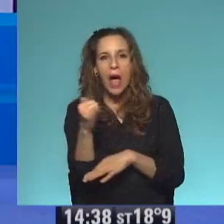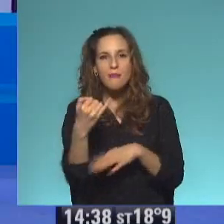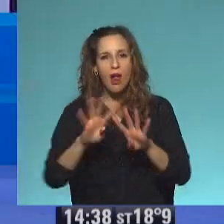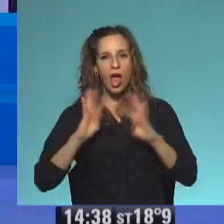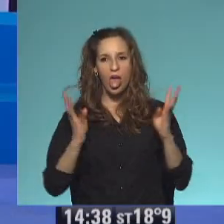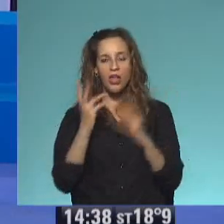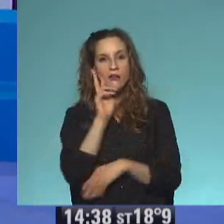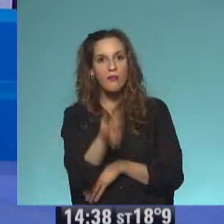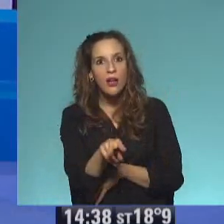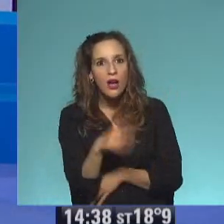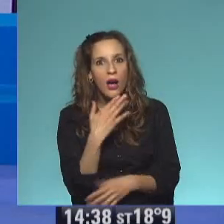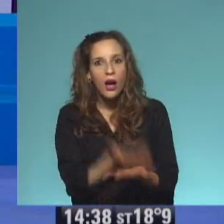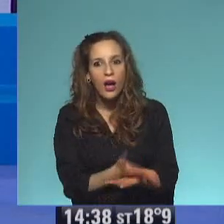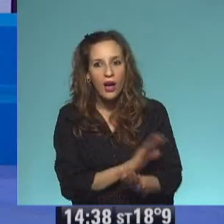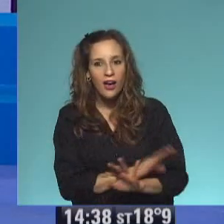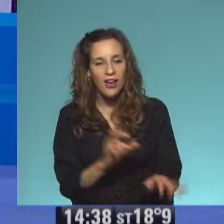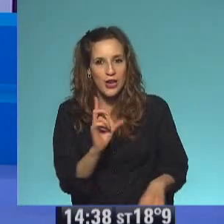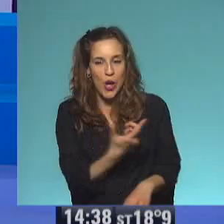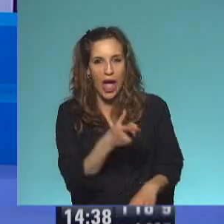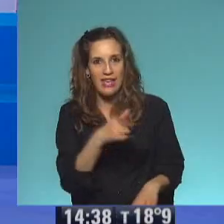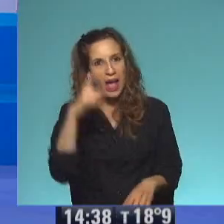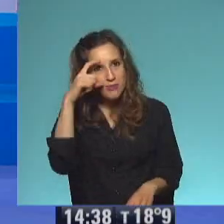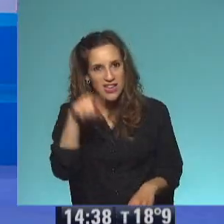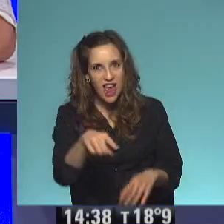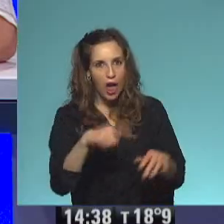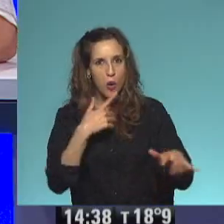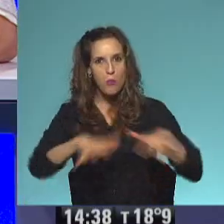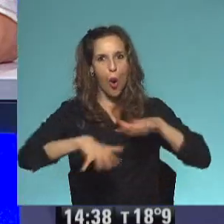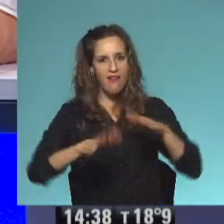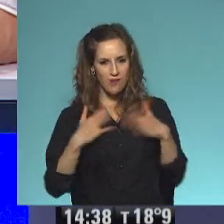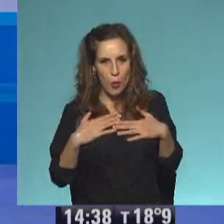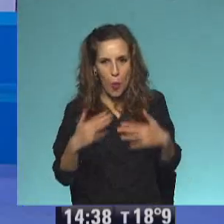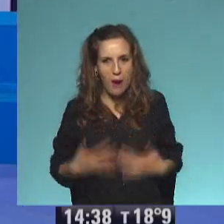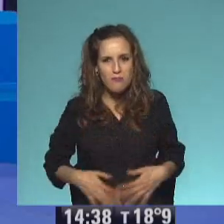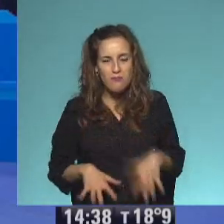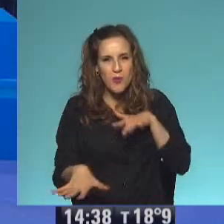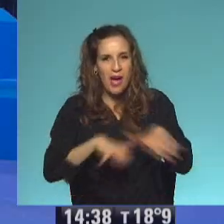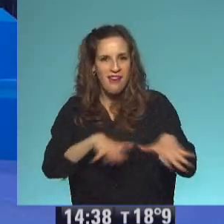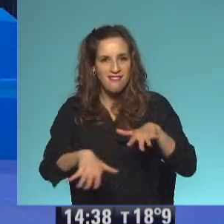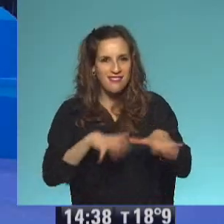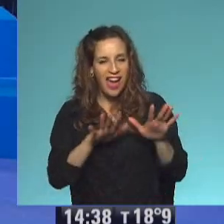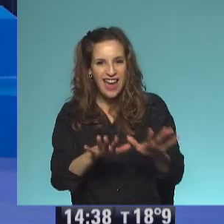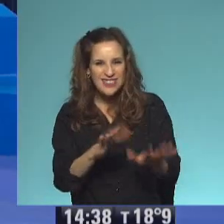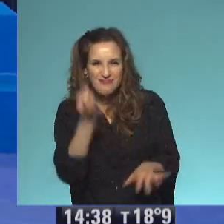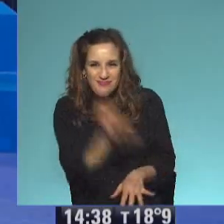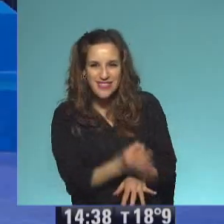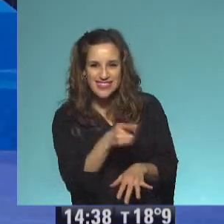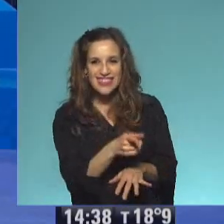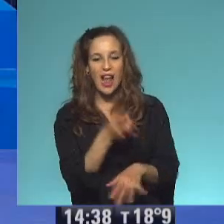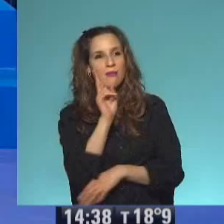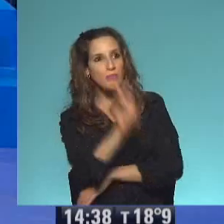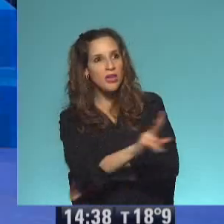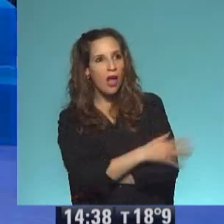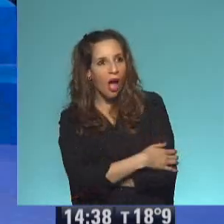Un hechizo fue, le tiraron. Que quede articulado. Articulado. Todos admirados con los